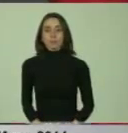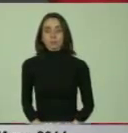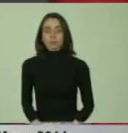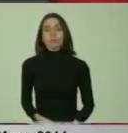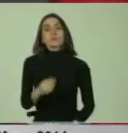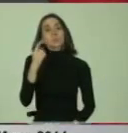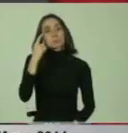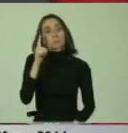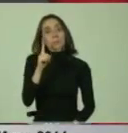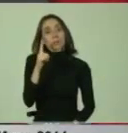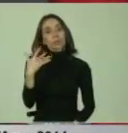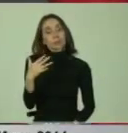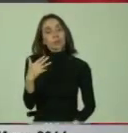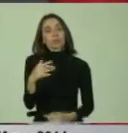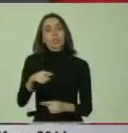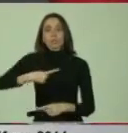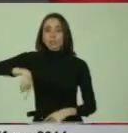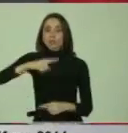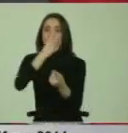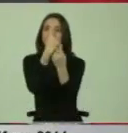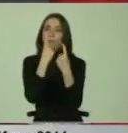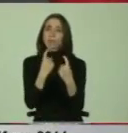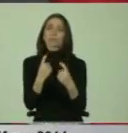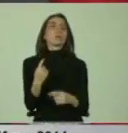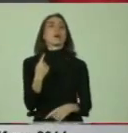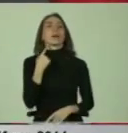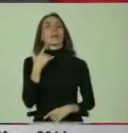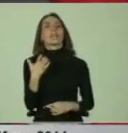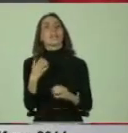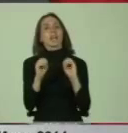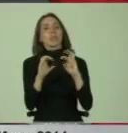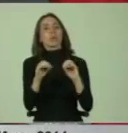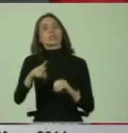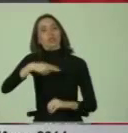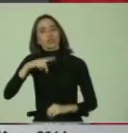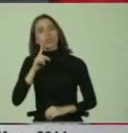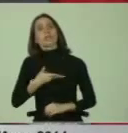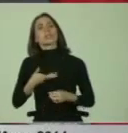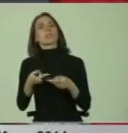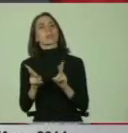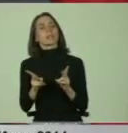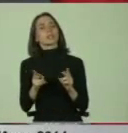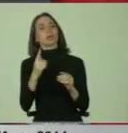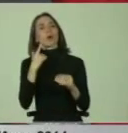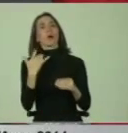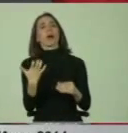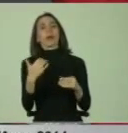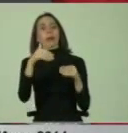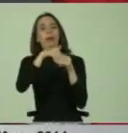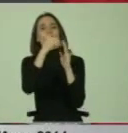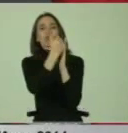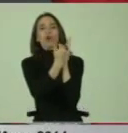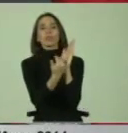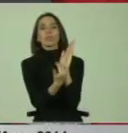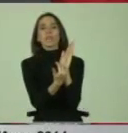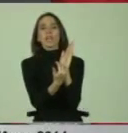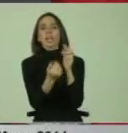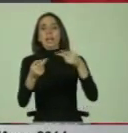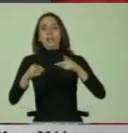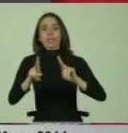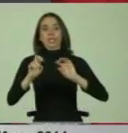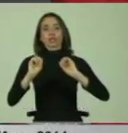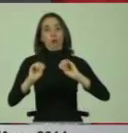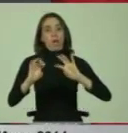Pero es importante que nos preguntemos a qué educación tenemos derecho o cuáles son los contenidos fundamentales del derecho a la educación,